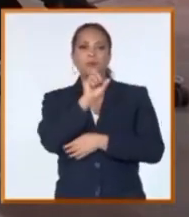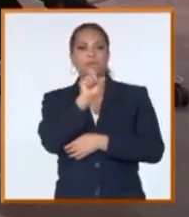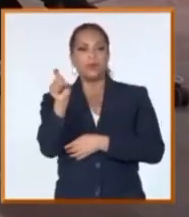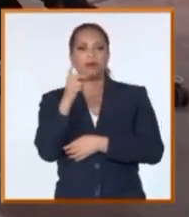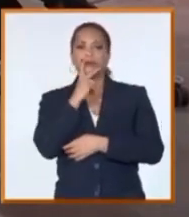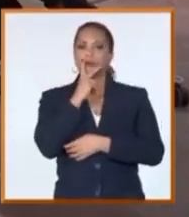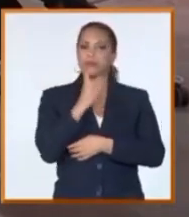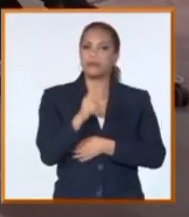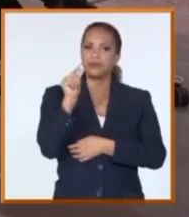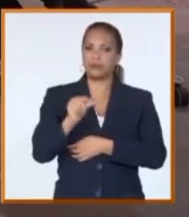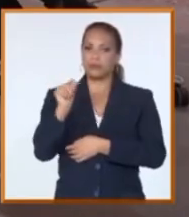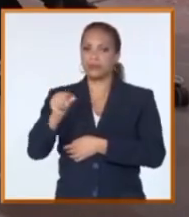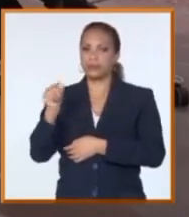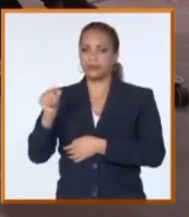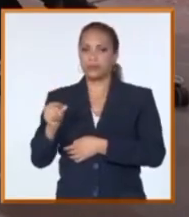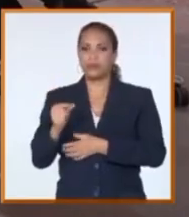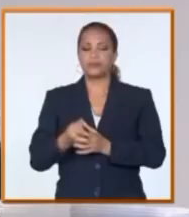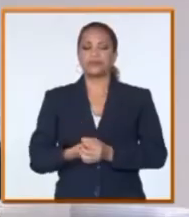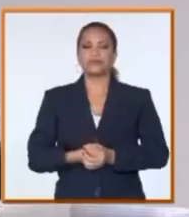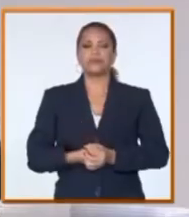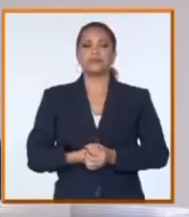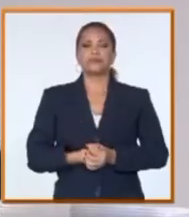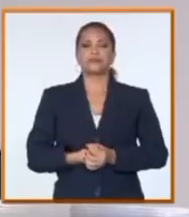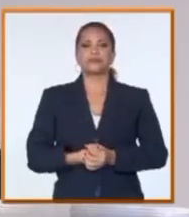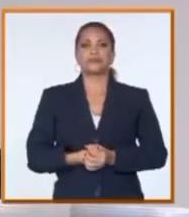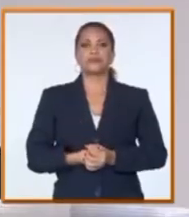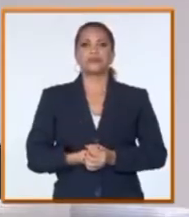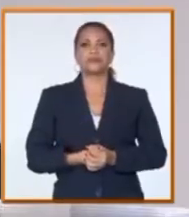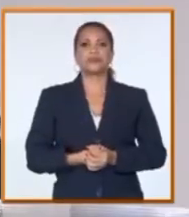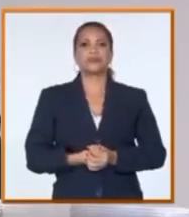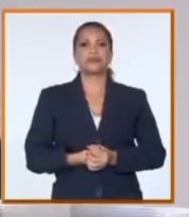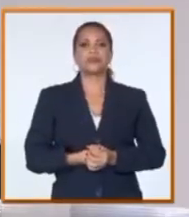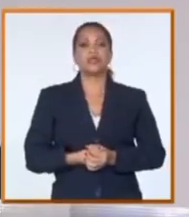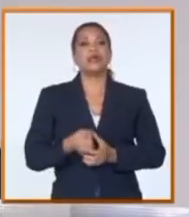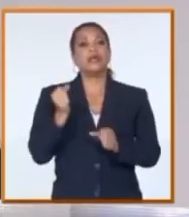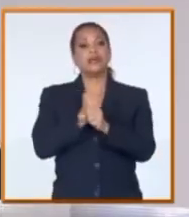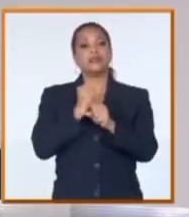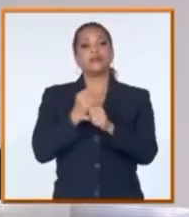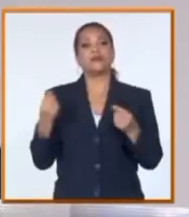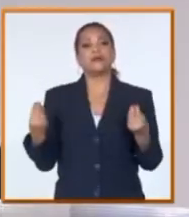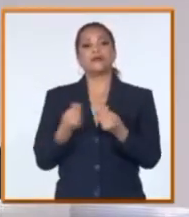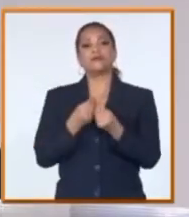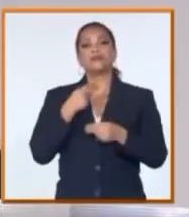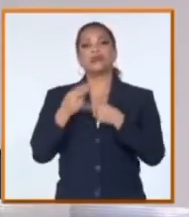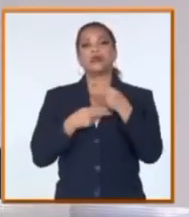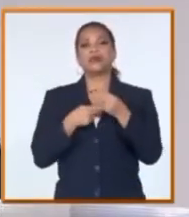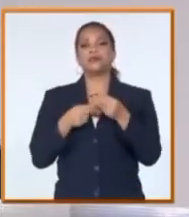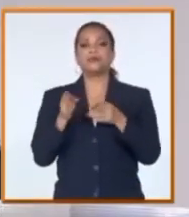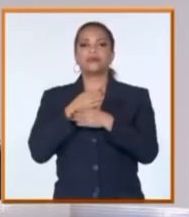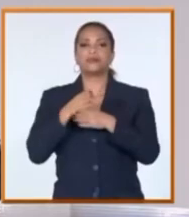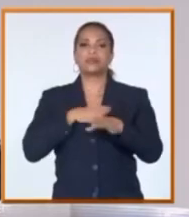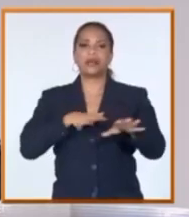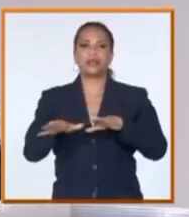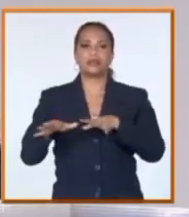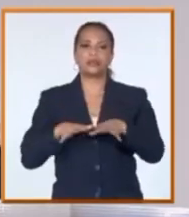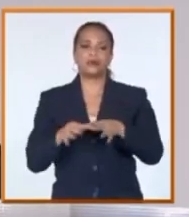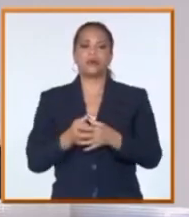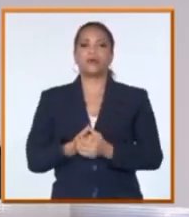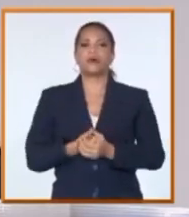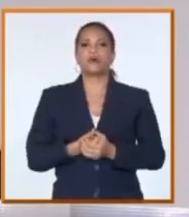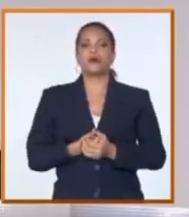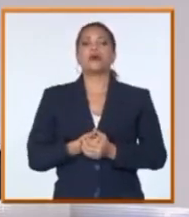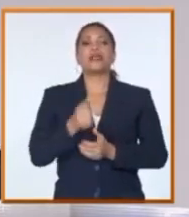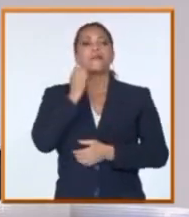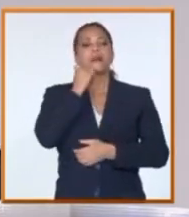atendido esas particularidades de igual manera. Como parte de ese trabajo conjunto se han realizado algunas acciones. Me quiero referir a las más